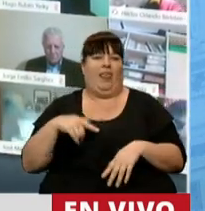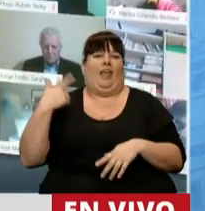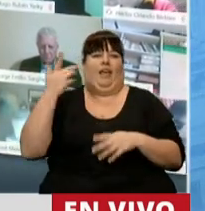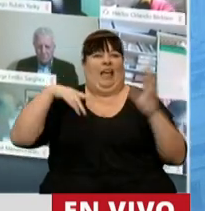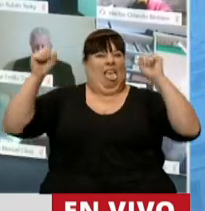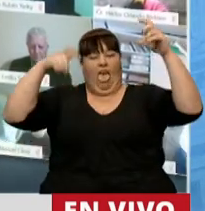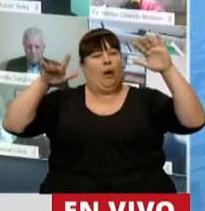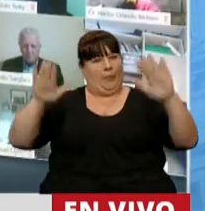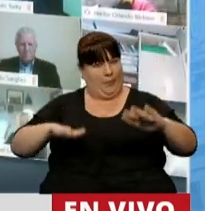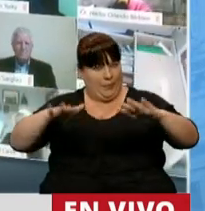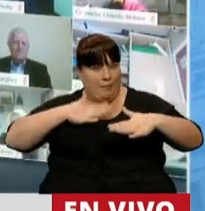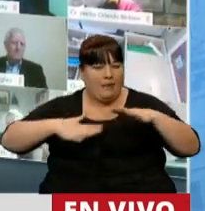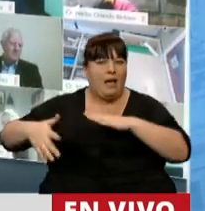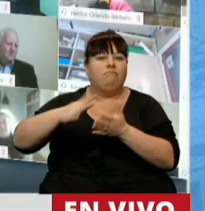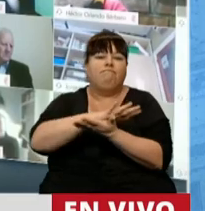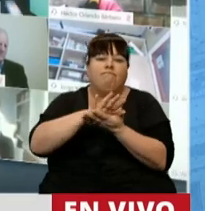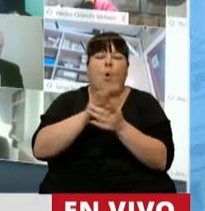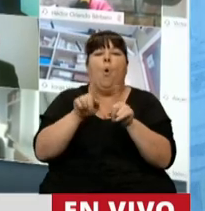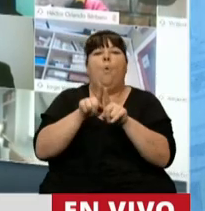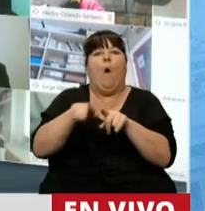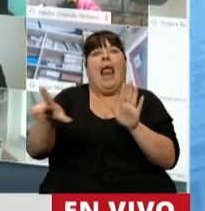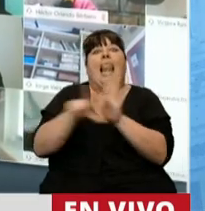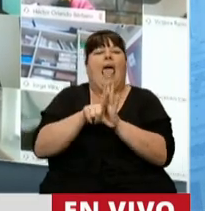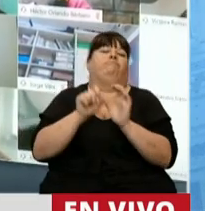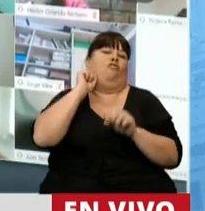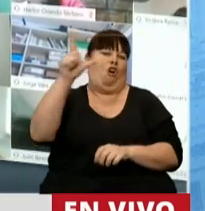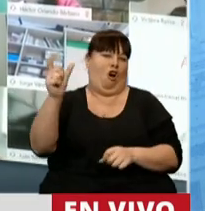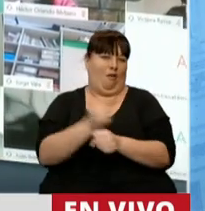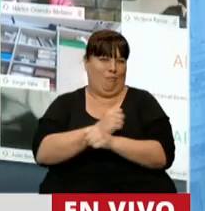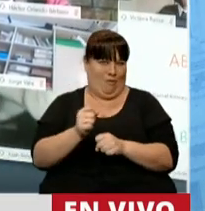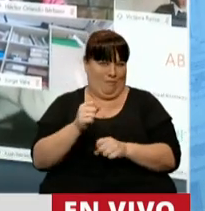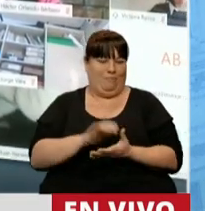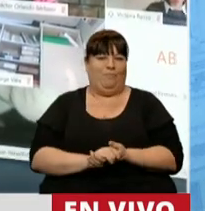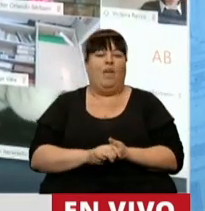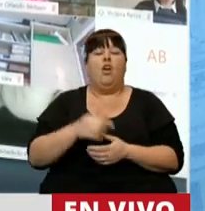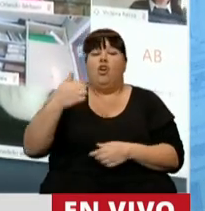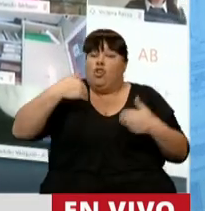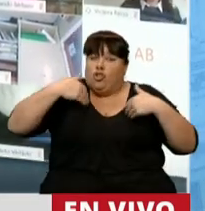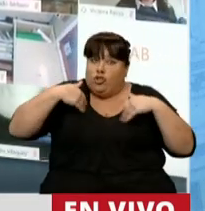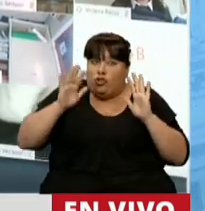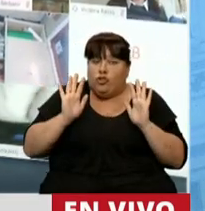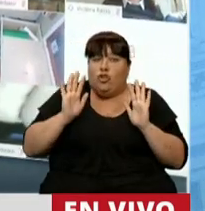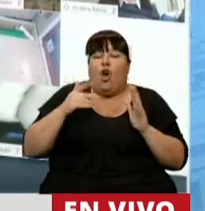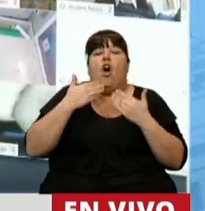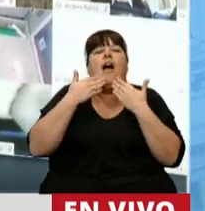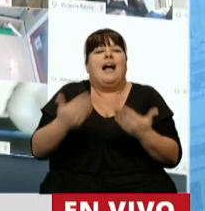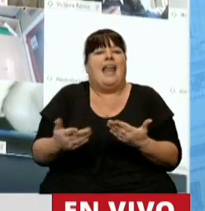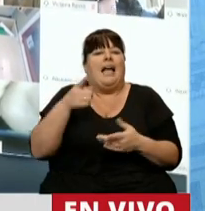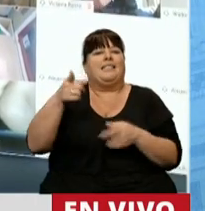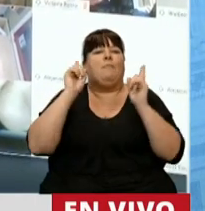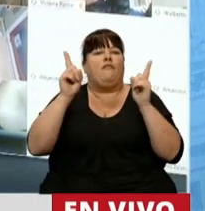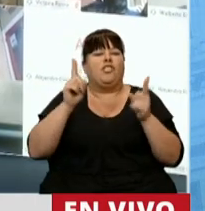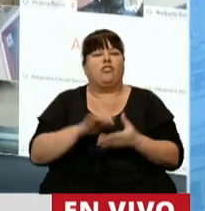todos los decibeles y haciendo esta ley, la posible. Y yo personalmente voy a agradecer al